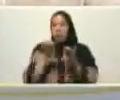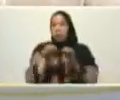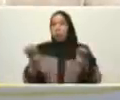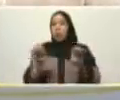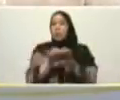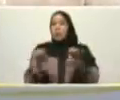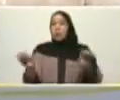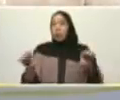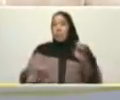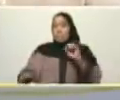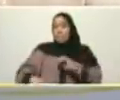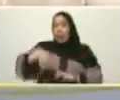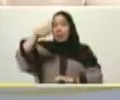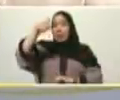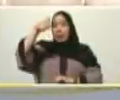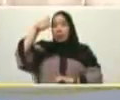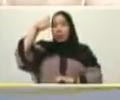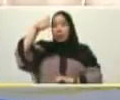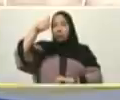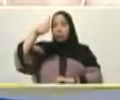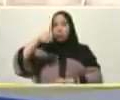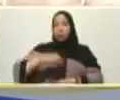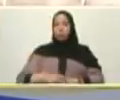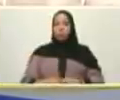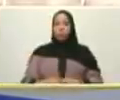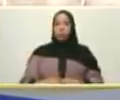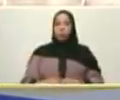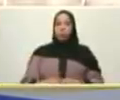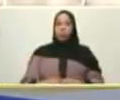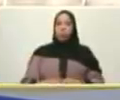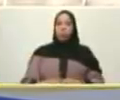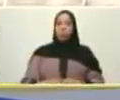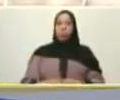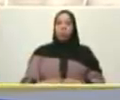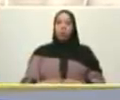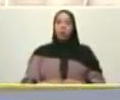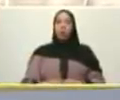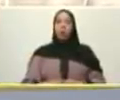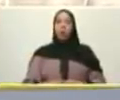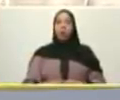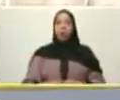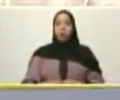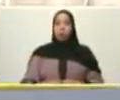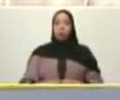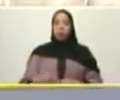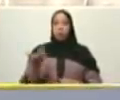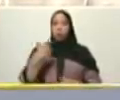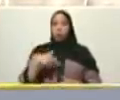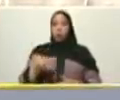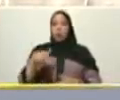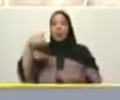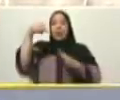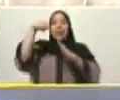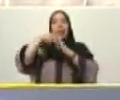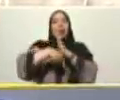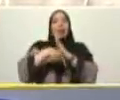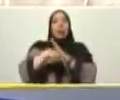aún más en la calidad de la educación en el contenido de la educación